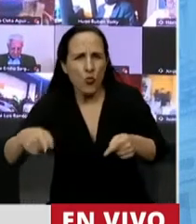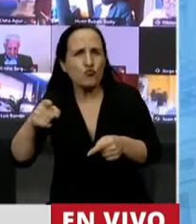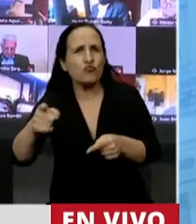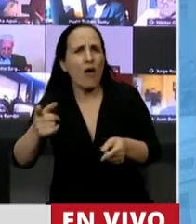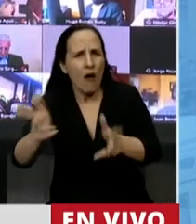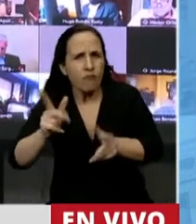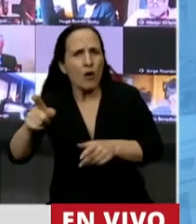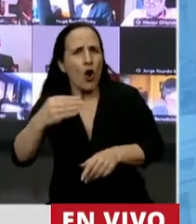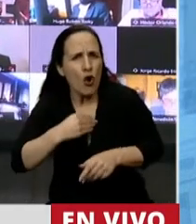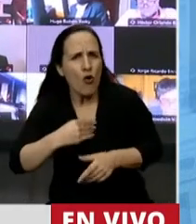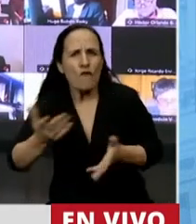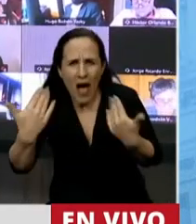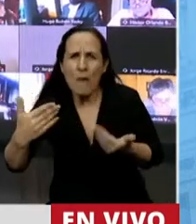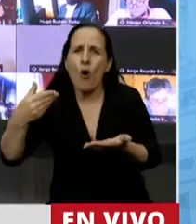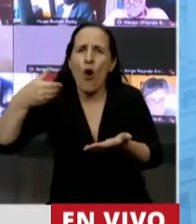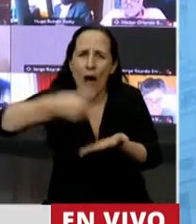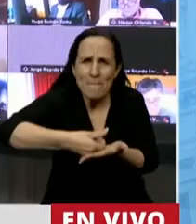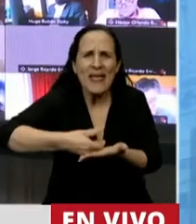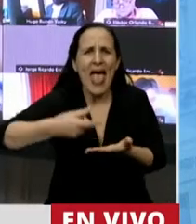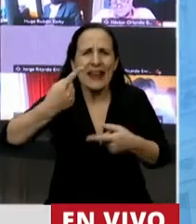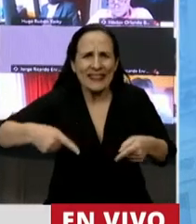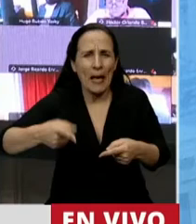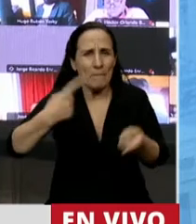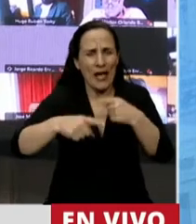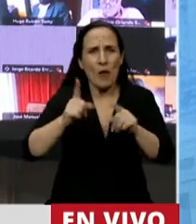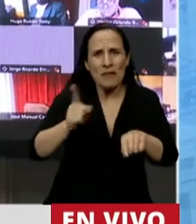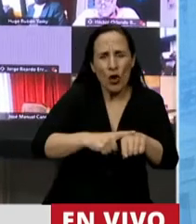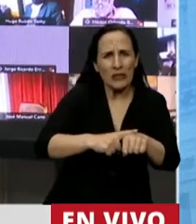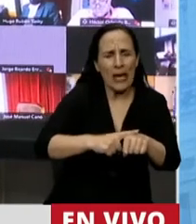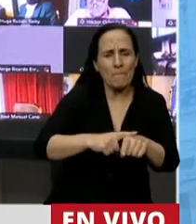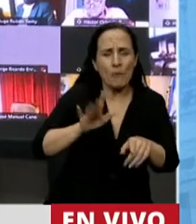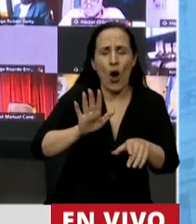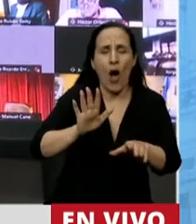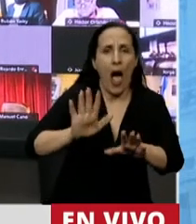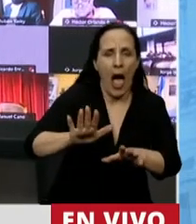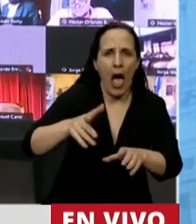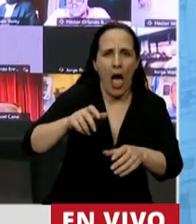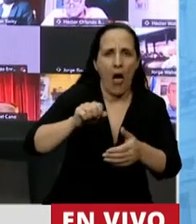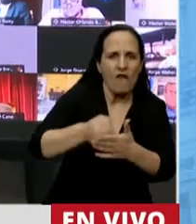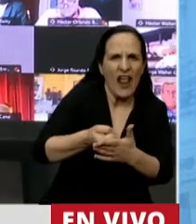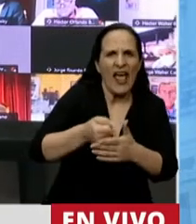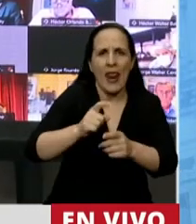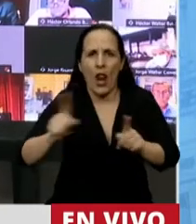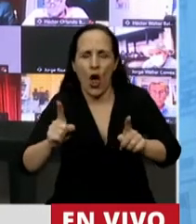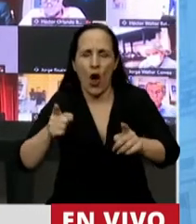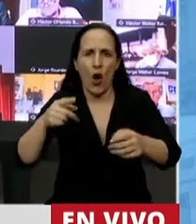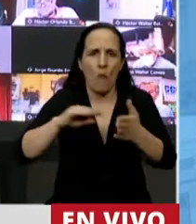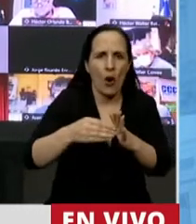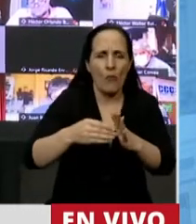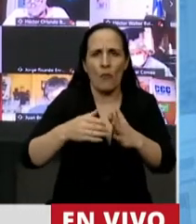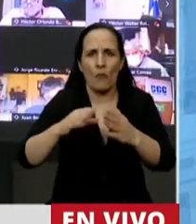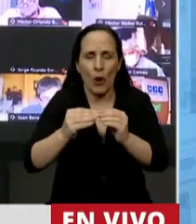confiando, que siga invirtiendo y poniéndole palos en la rueda. Cuando este proyecto, esta iniciativa,